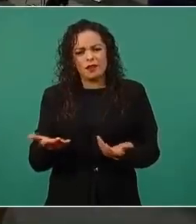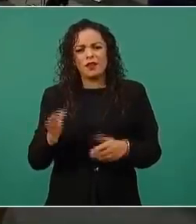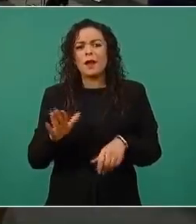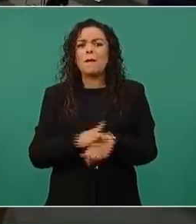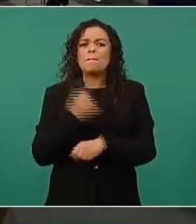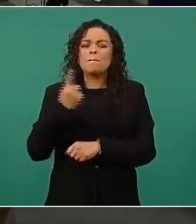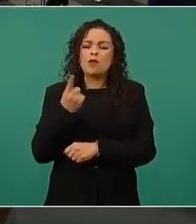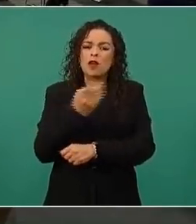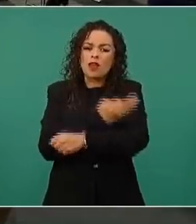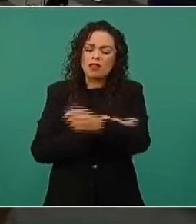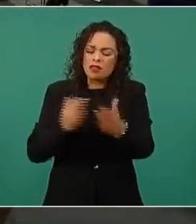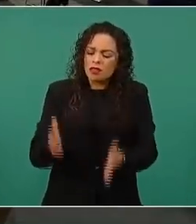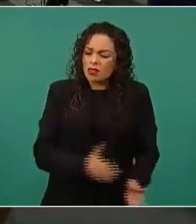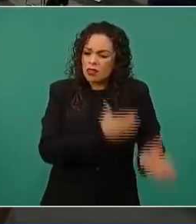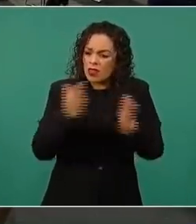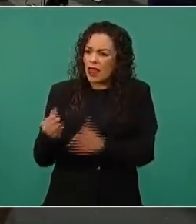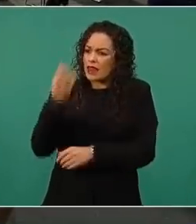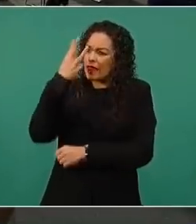acercamiento, presidente?